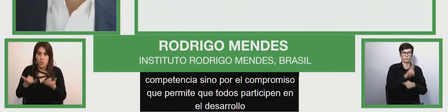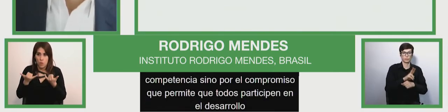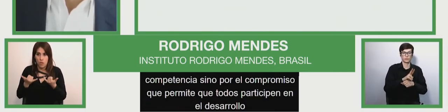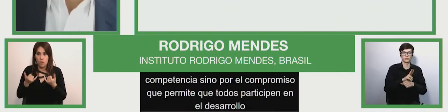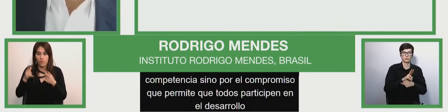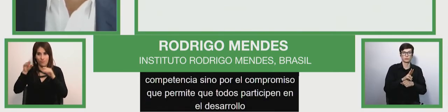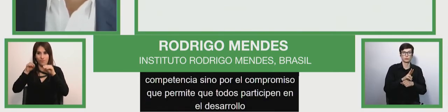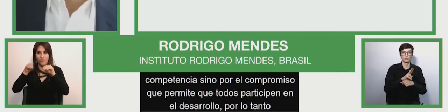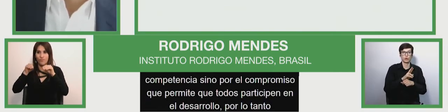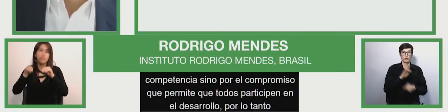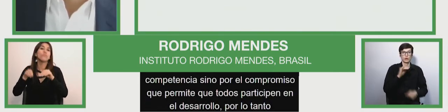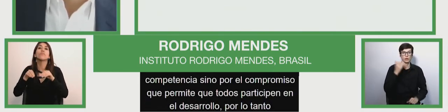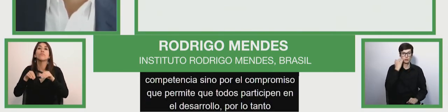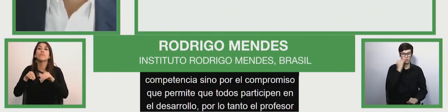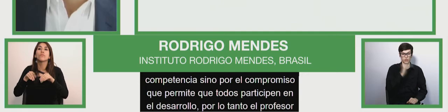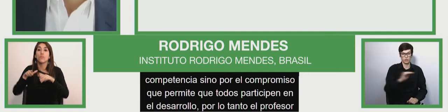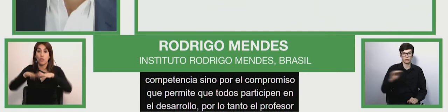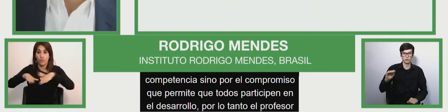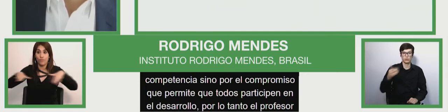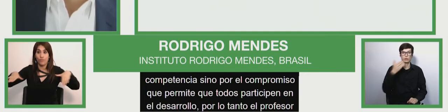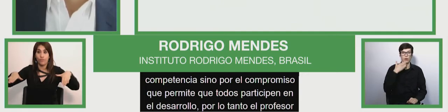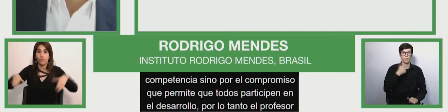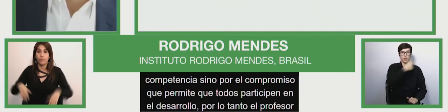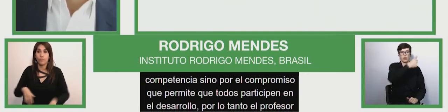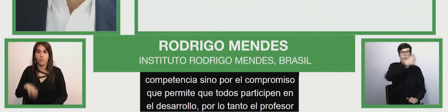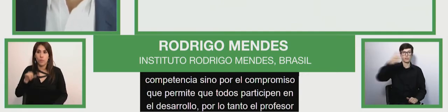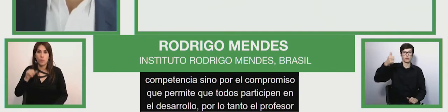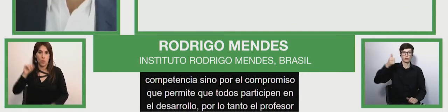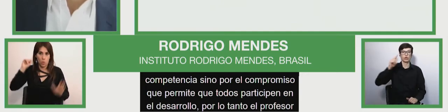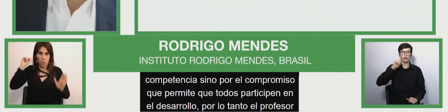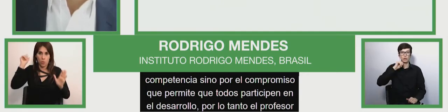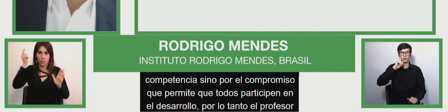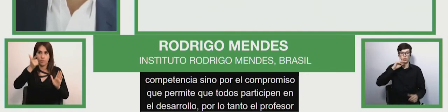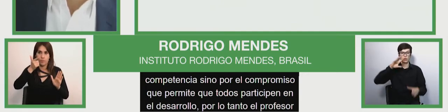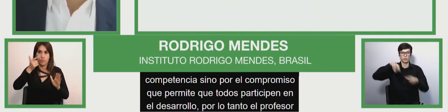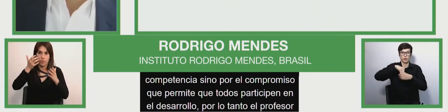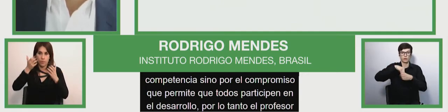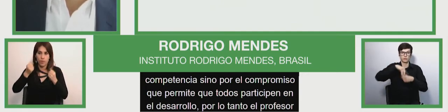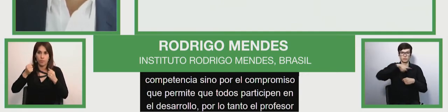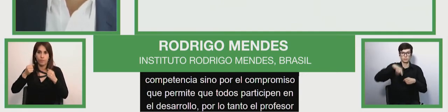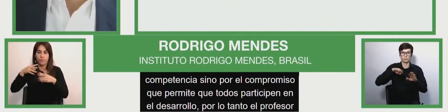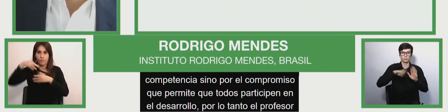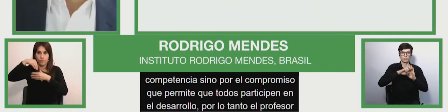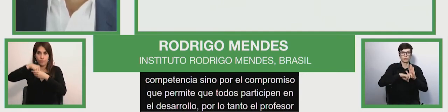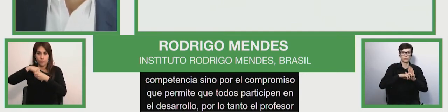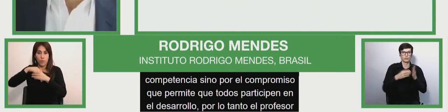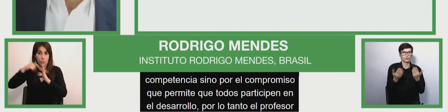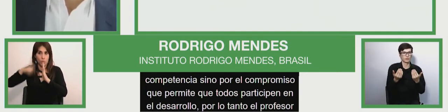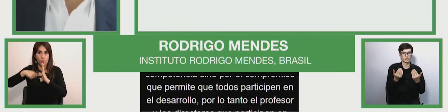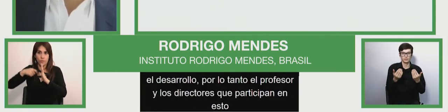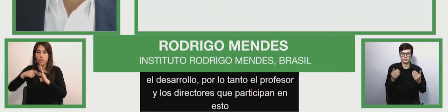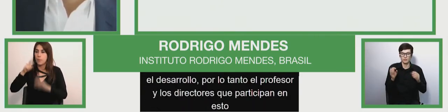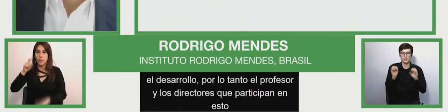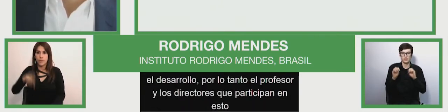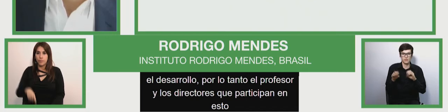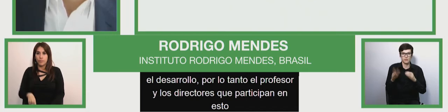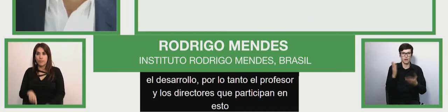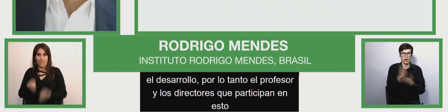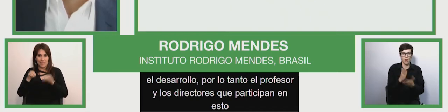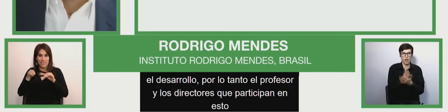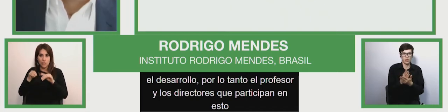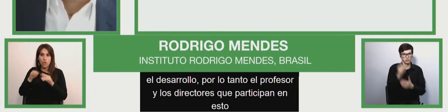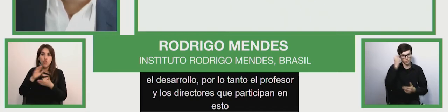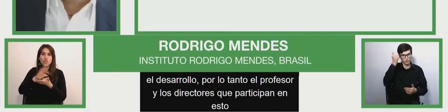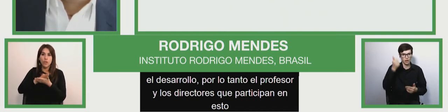y los directores que participan en esto necesitan crear clases que promueven